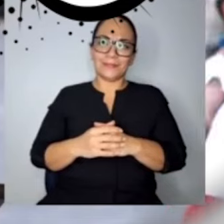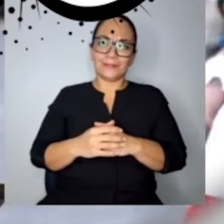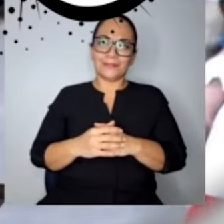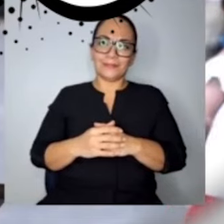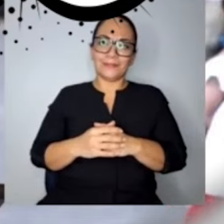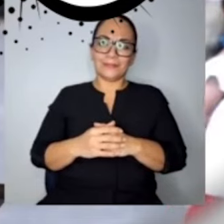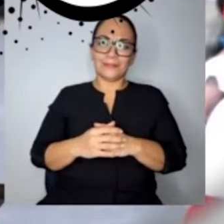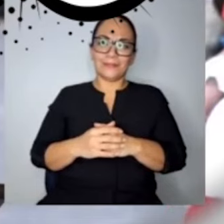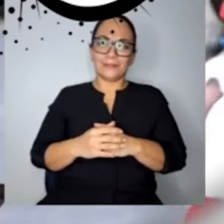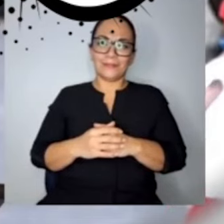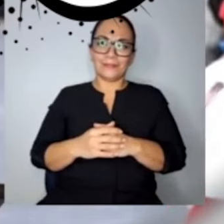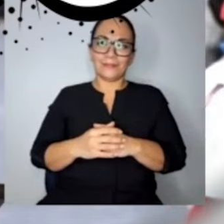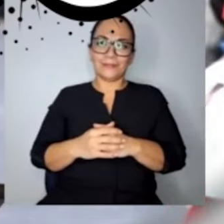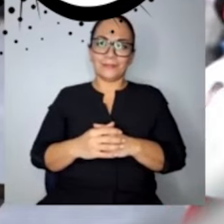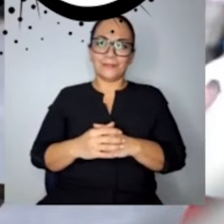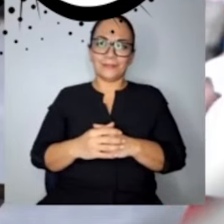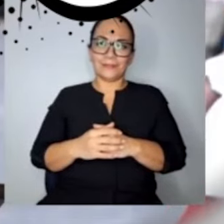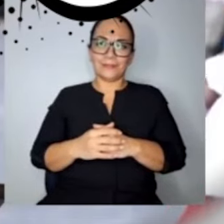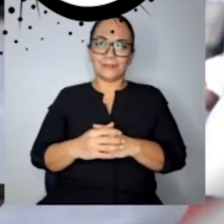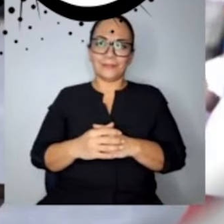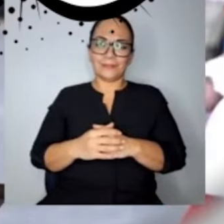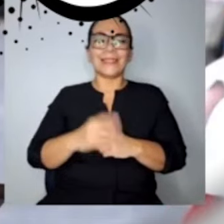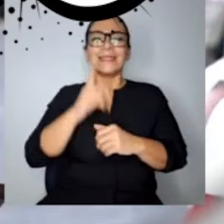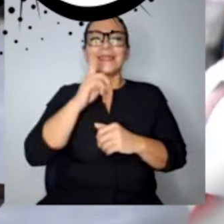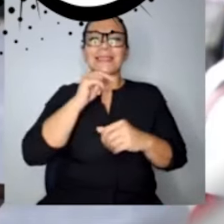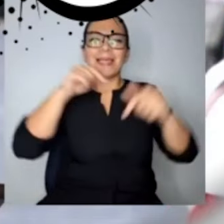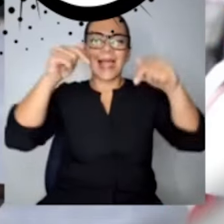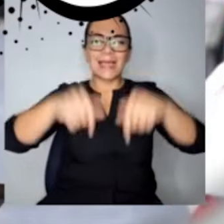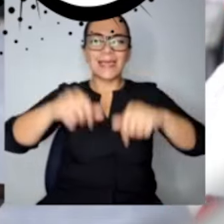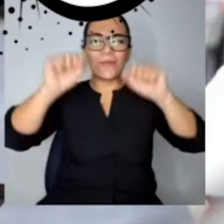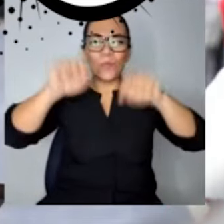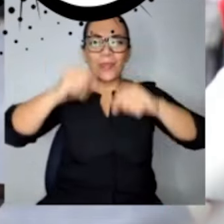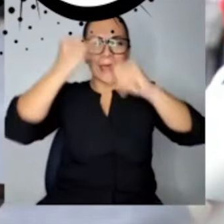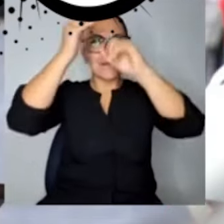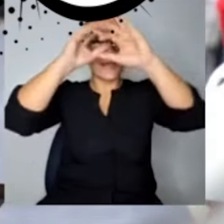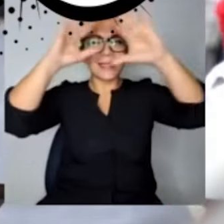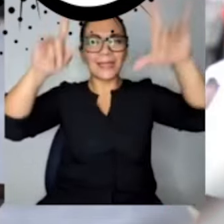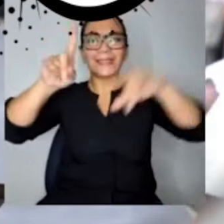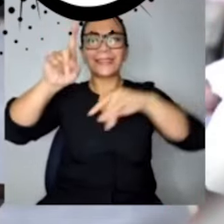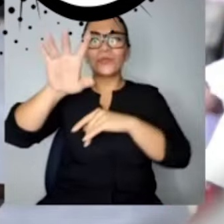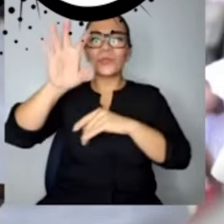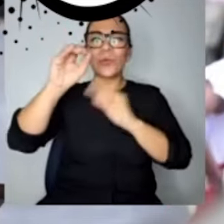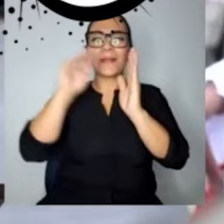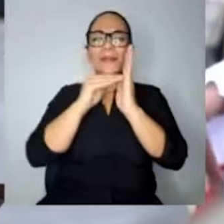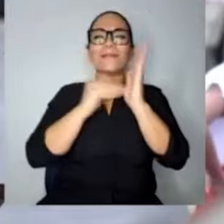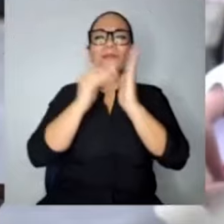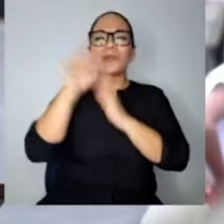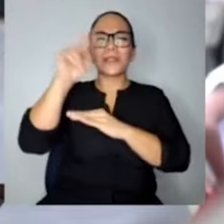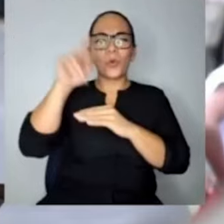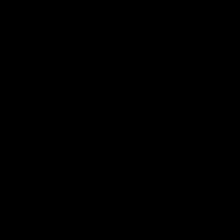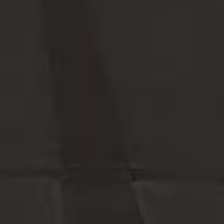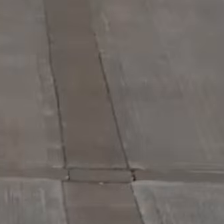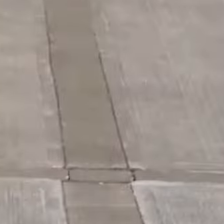¿Quién aquí se puede imaginar 150 mil millones de pesos?